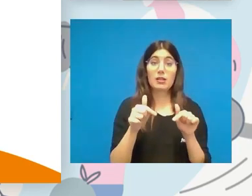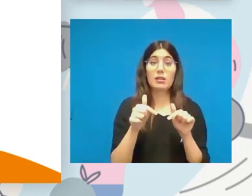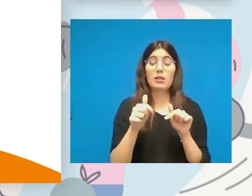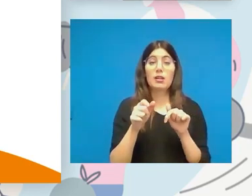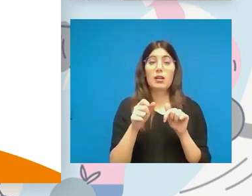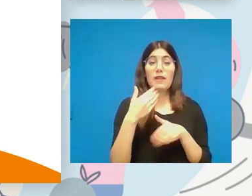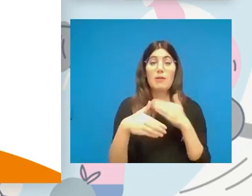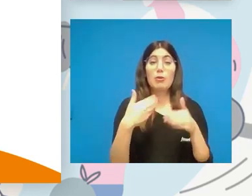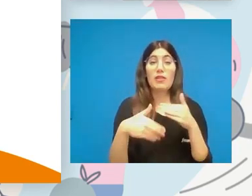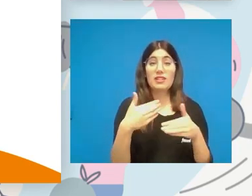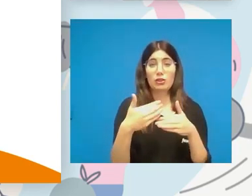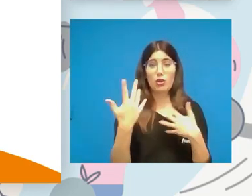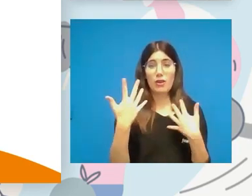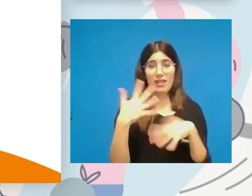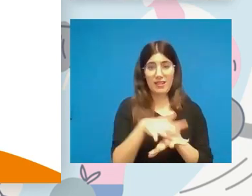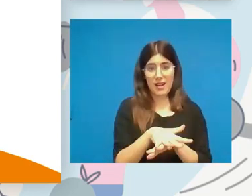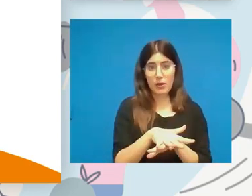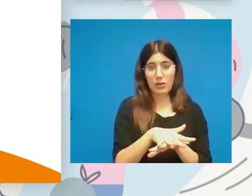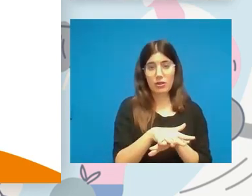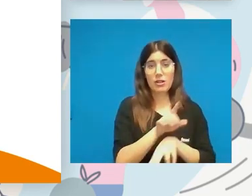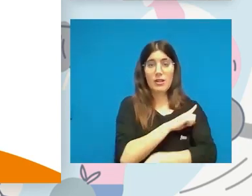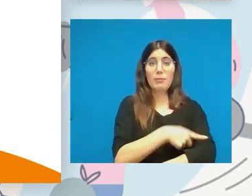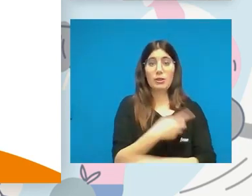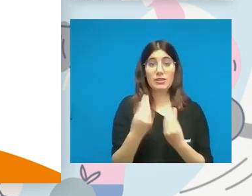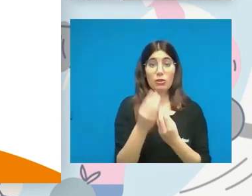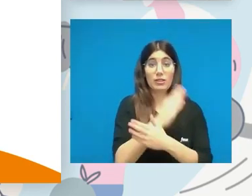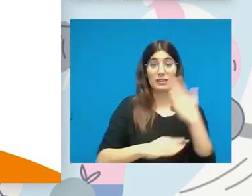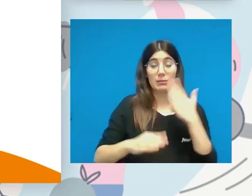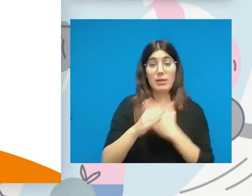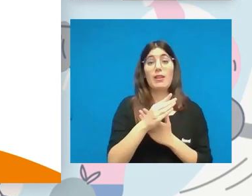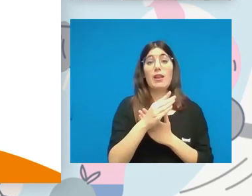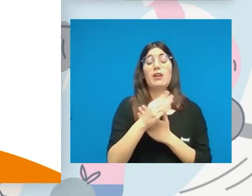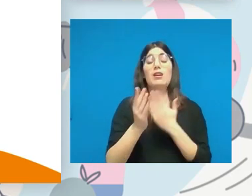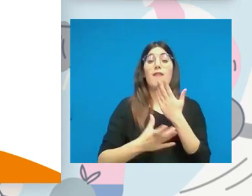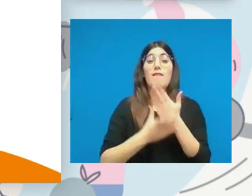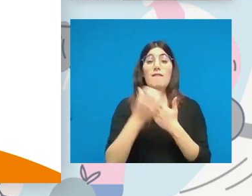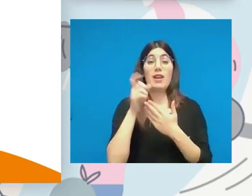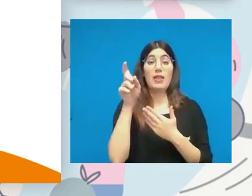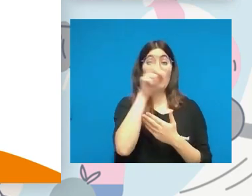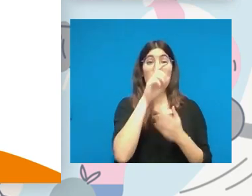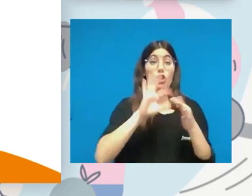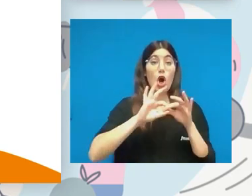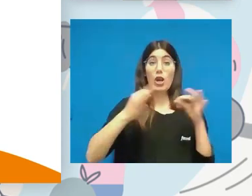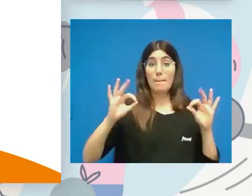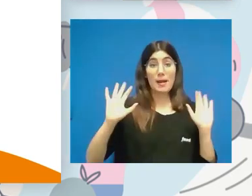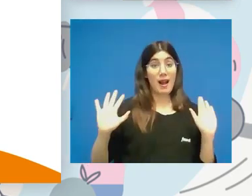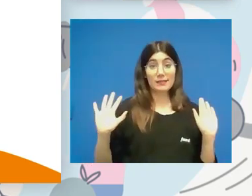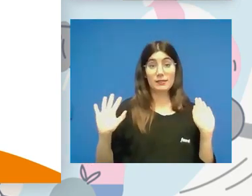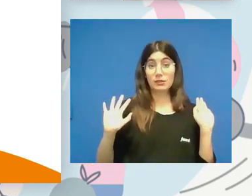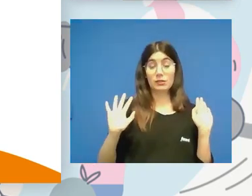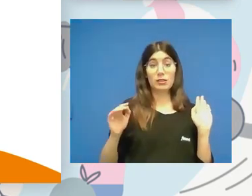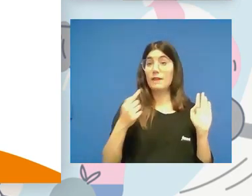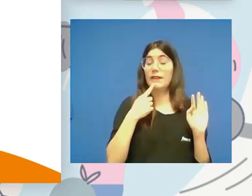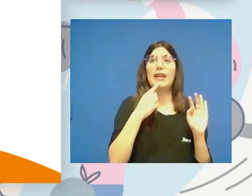integración de los deportistas con discapacidad en las federaciones olímpicas, en las federaciones que no son